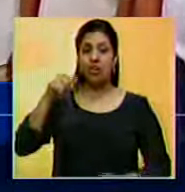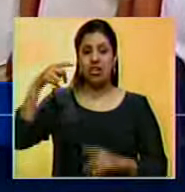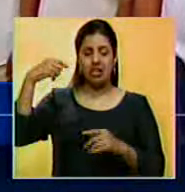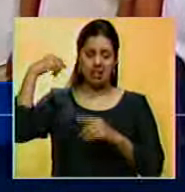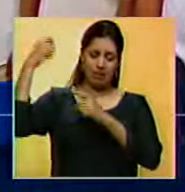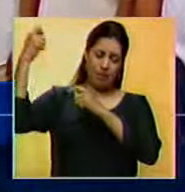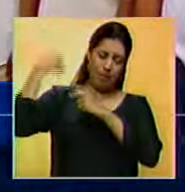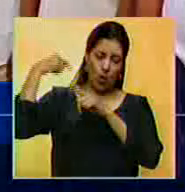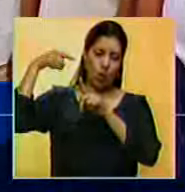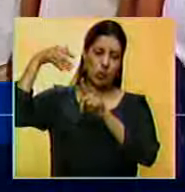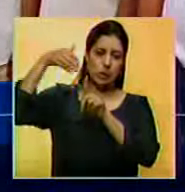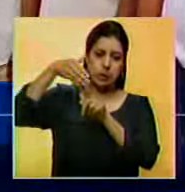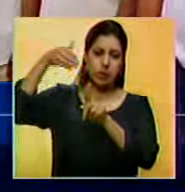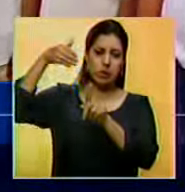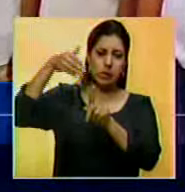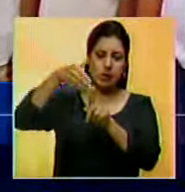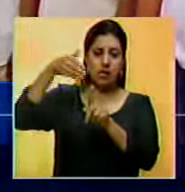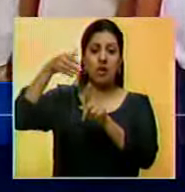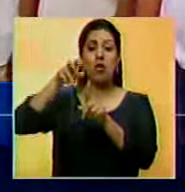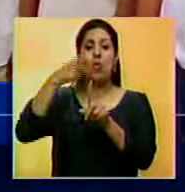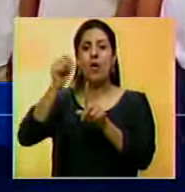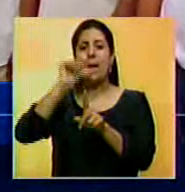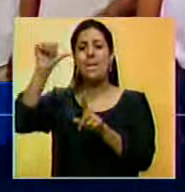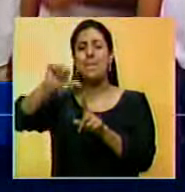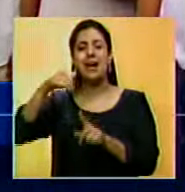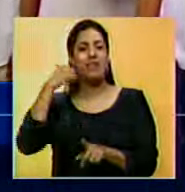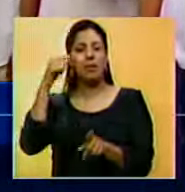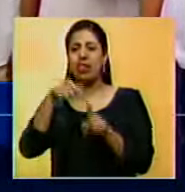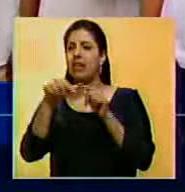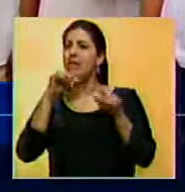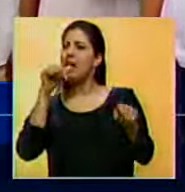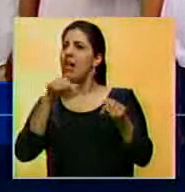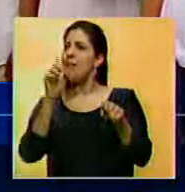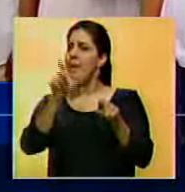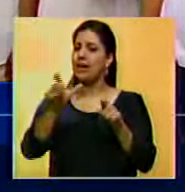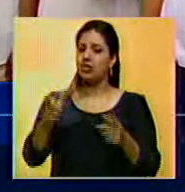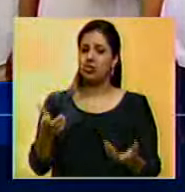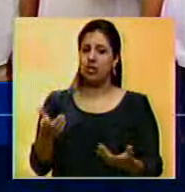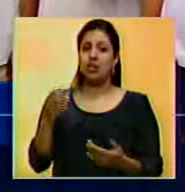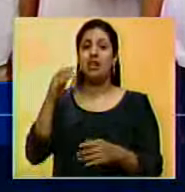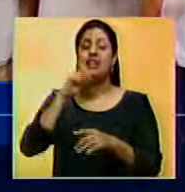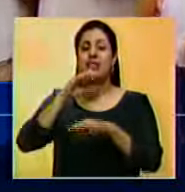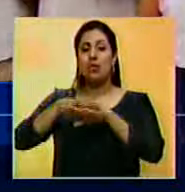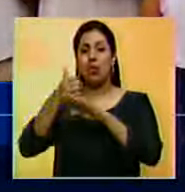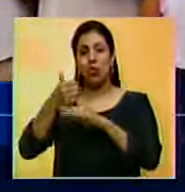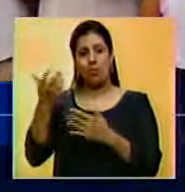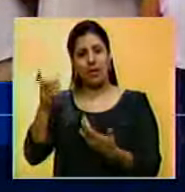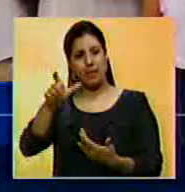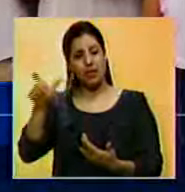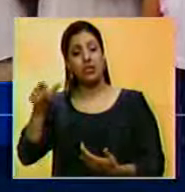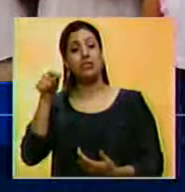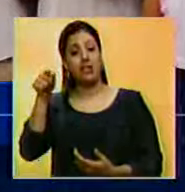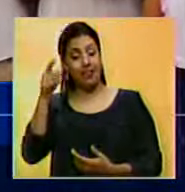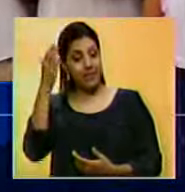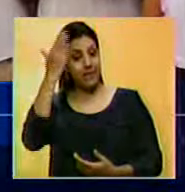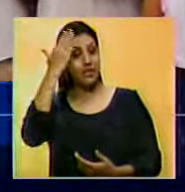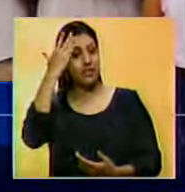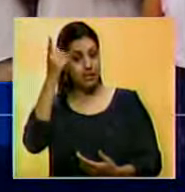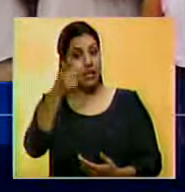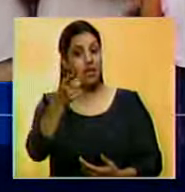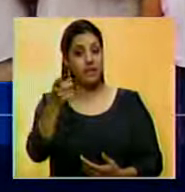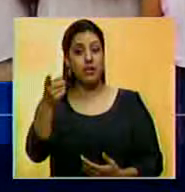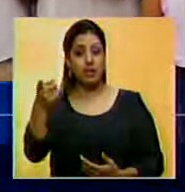espalda de cada venezolano la mala fama y la mala reputación que ellos se han ganado. Que sepan